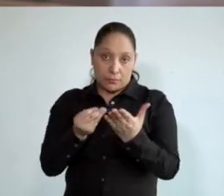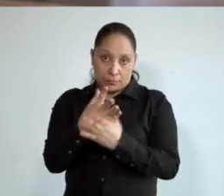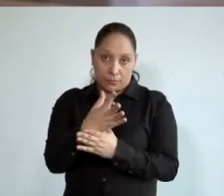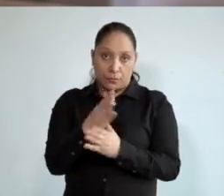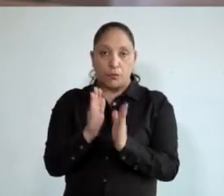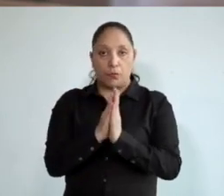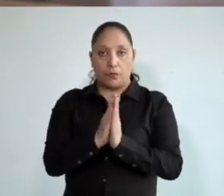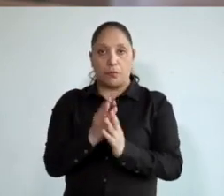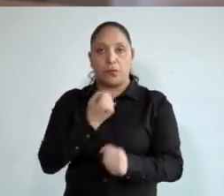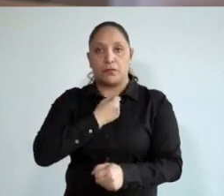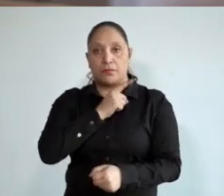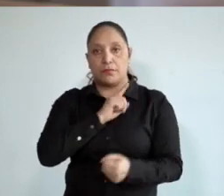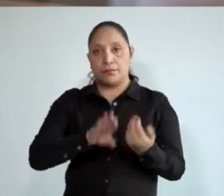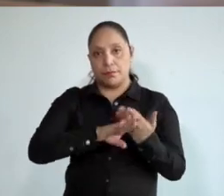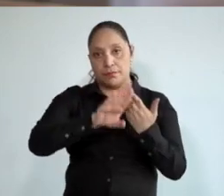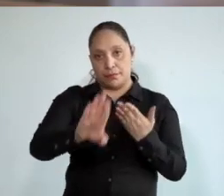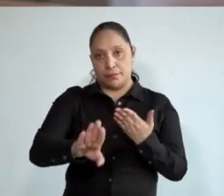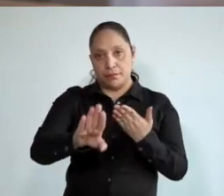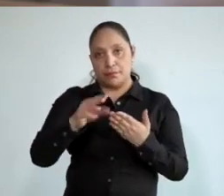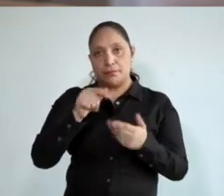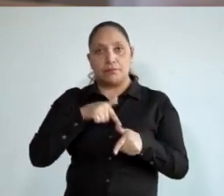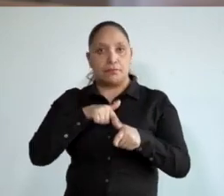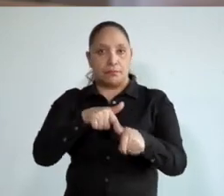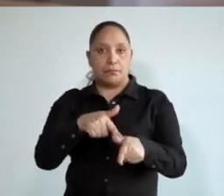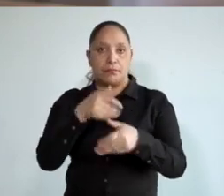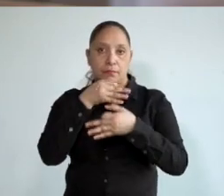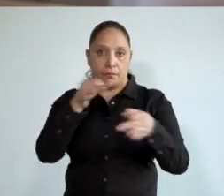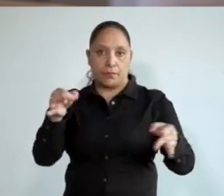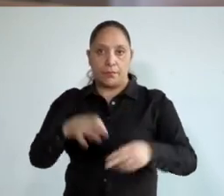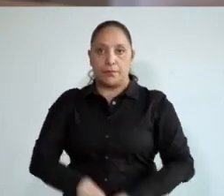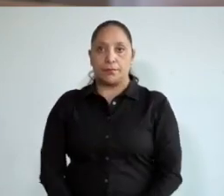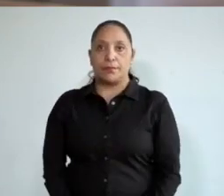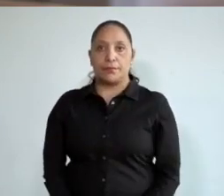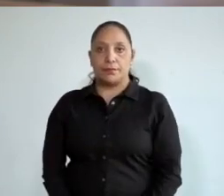si debe salir, guarda sana distancia. Seguiré informando.